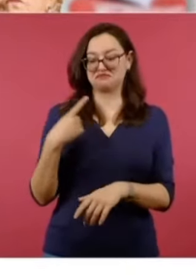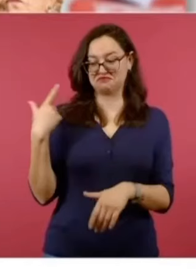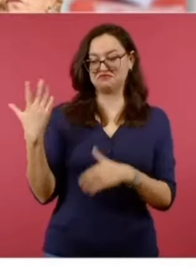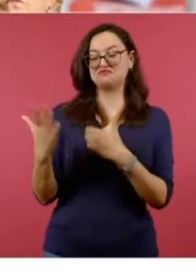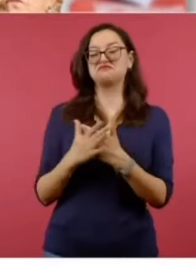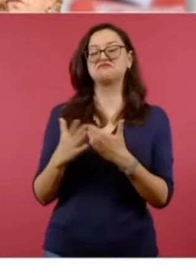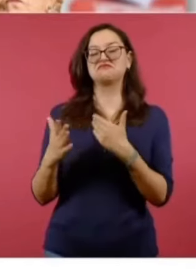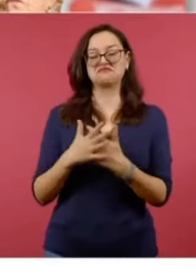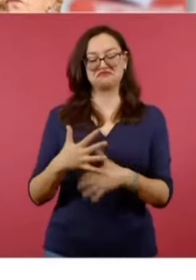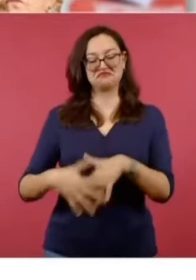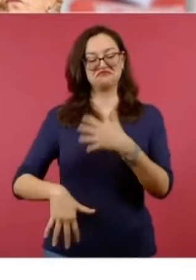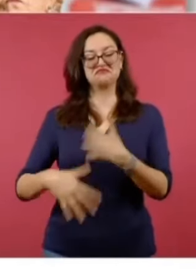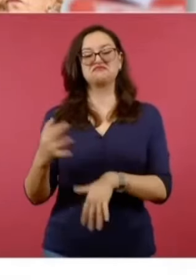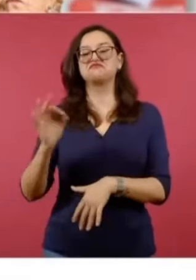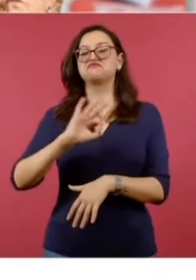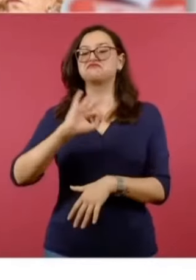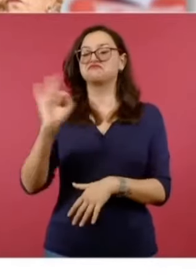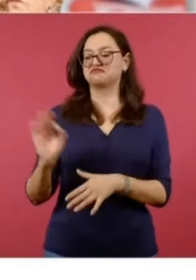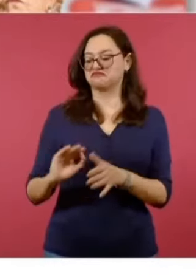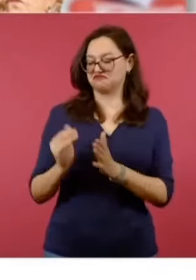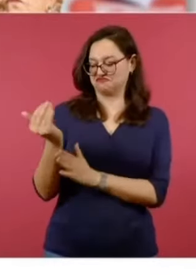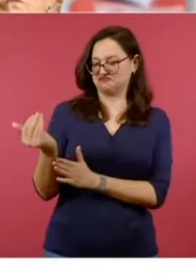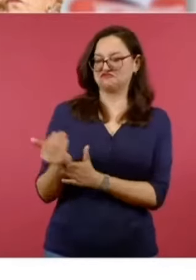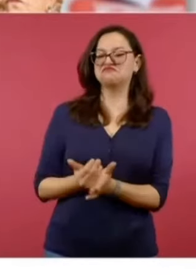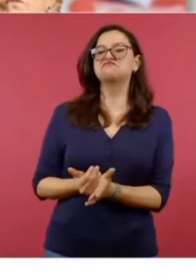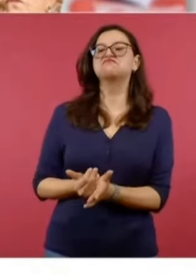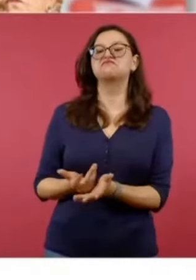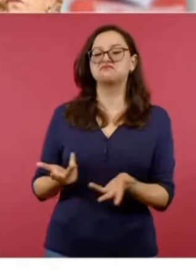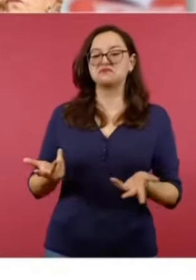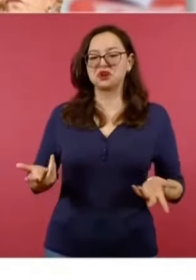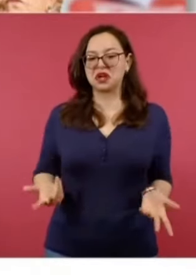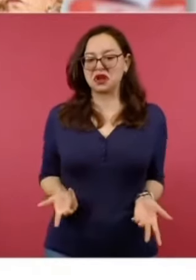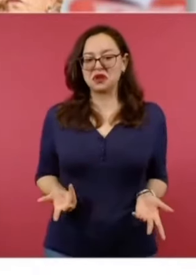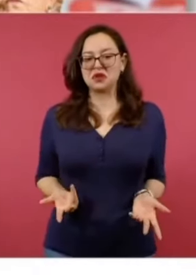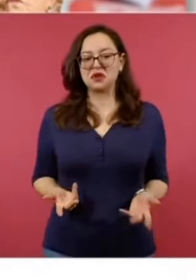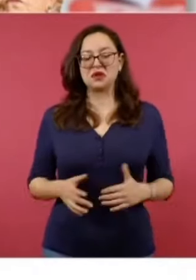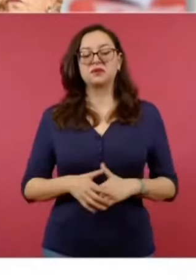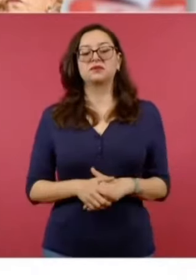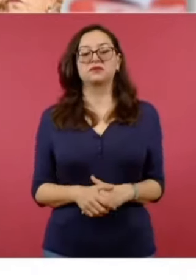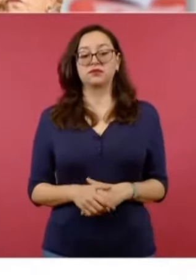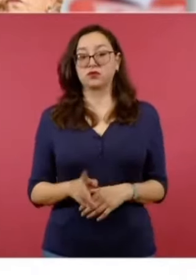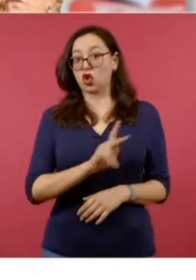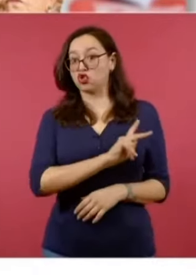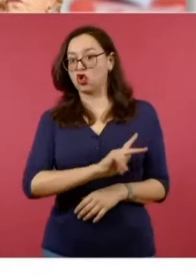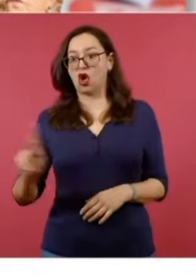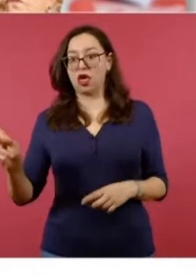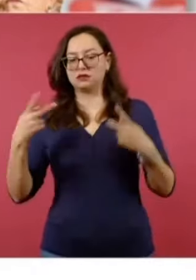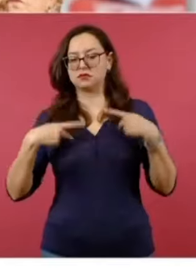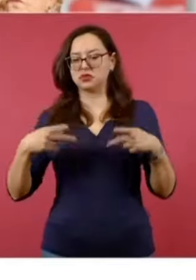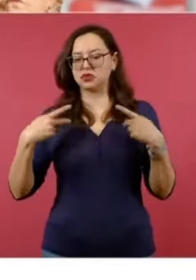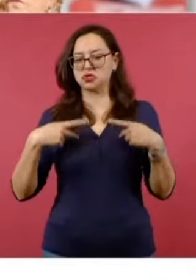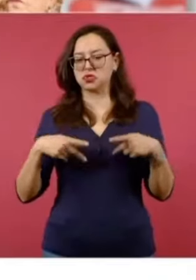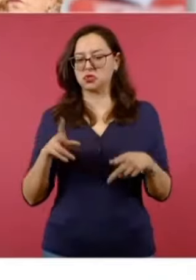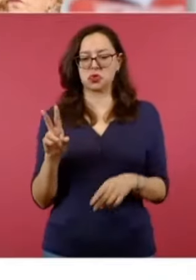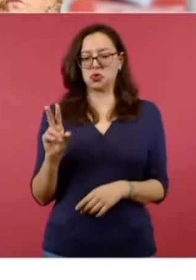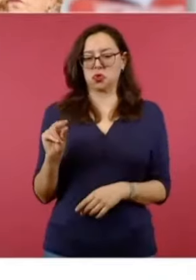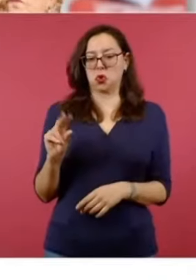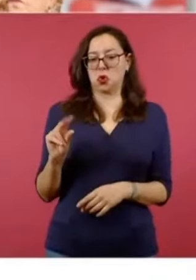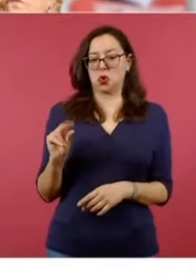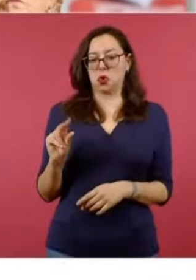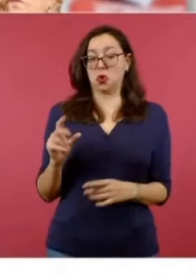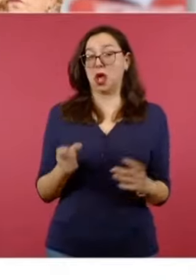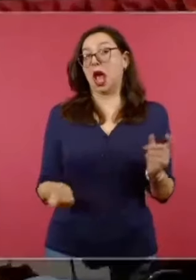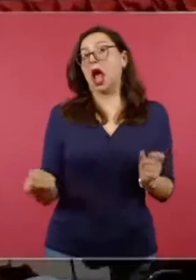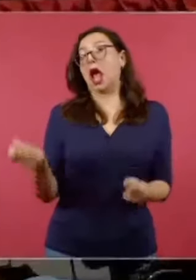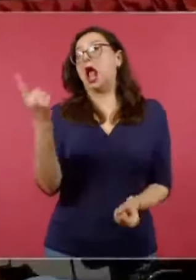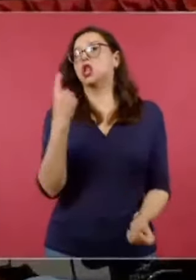reducción en su pago mensual de hasta 15 por ciento, aunque ojos no aplica a todos. Esto que dice esta cuenta,